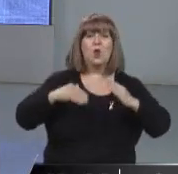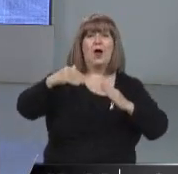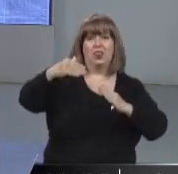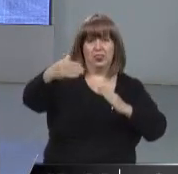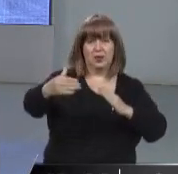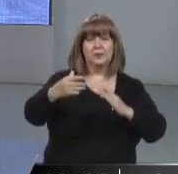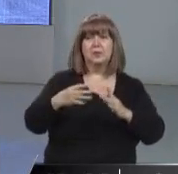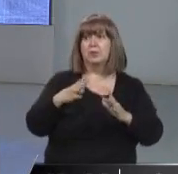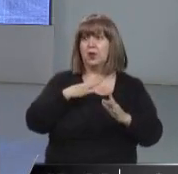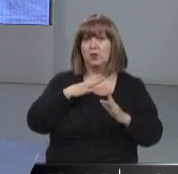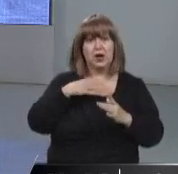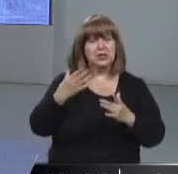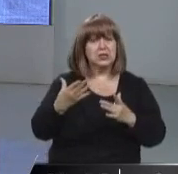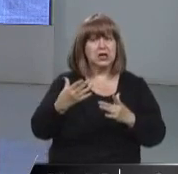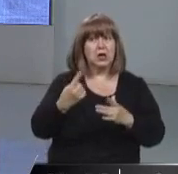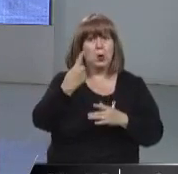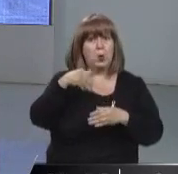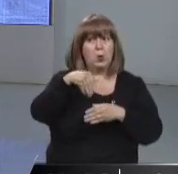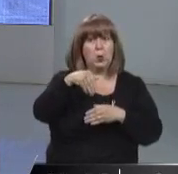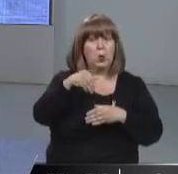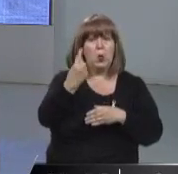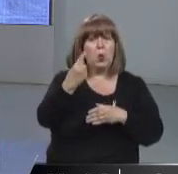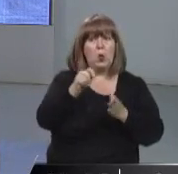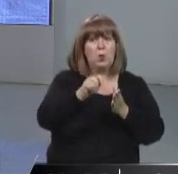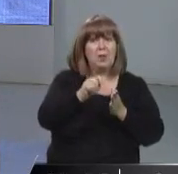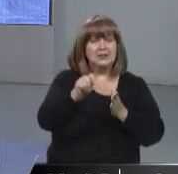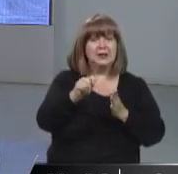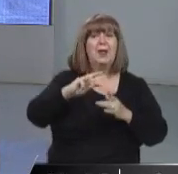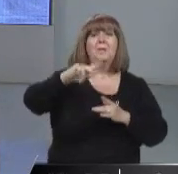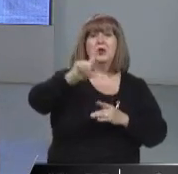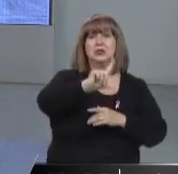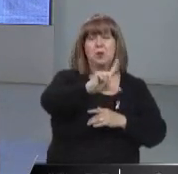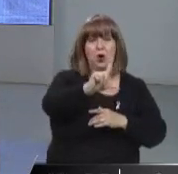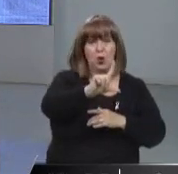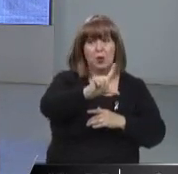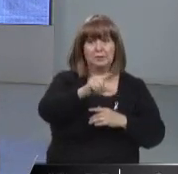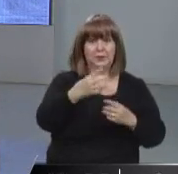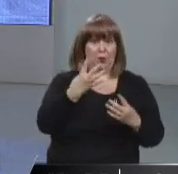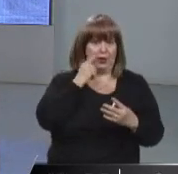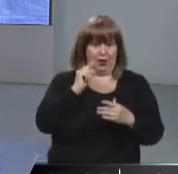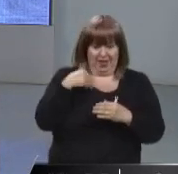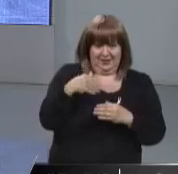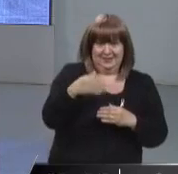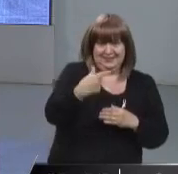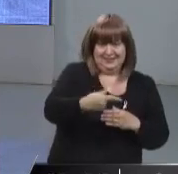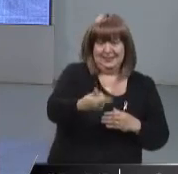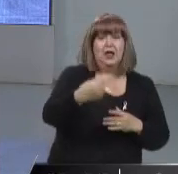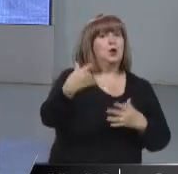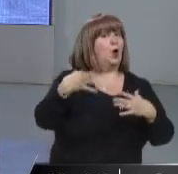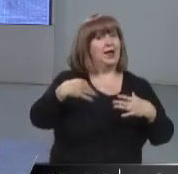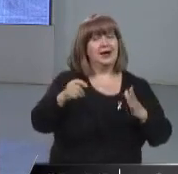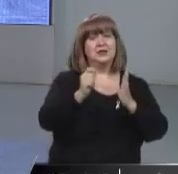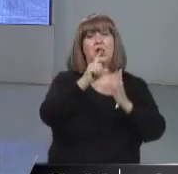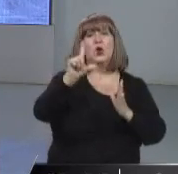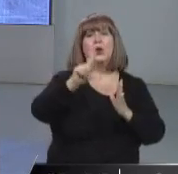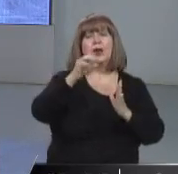para esto falta todavía poco menos de un mes. Sí. Lo que hay que hacer es el próximo lunes, para lo cual faltan cuatro días nada más, ir a inscribirse. Lunes